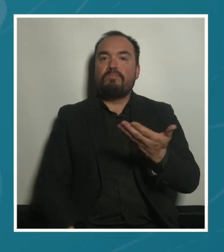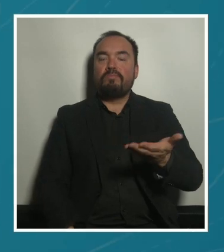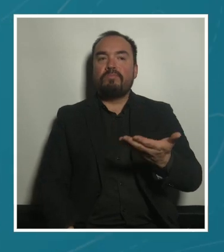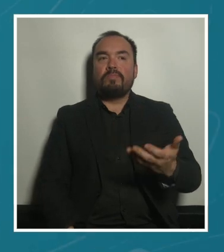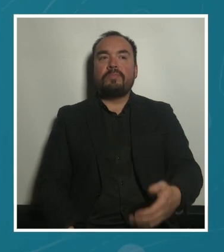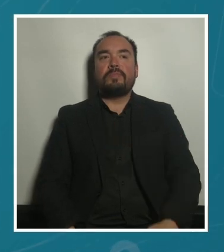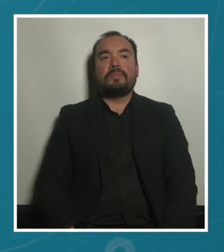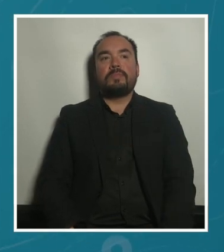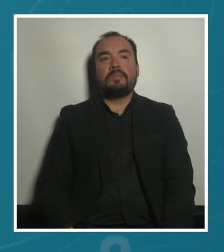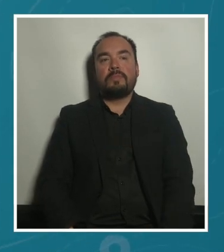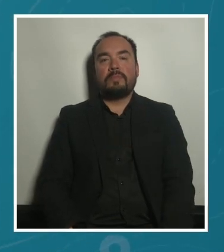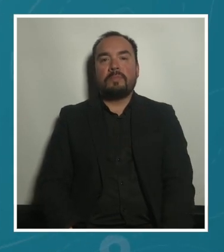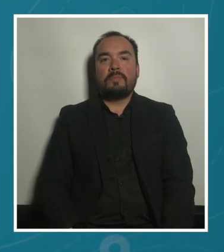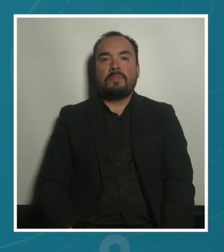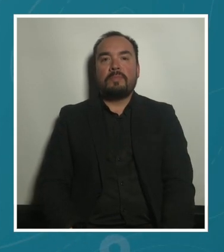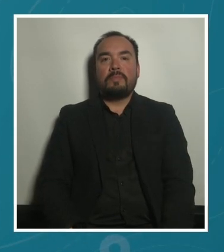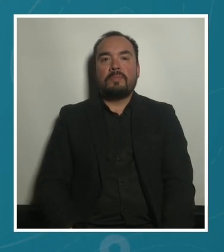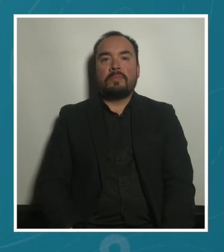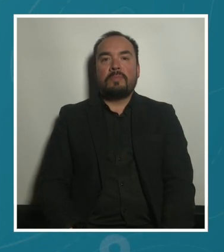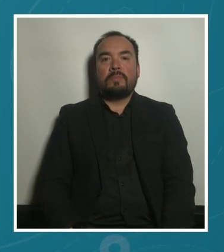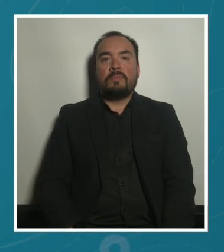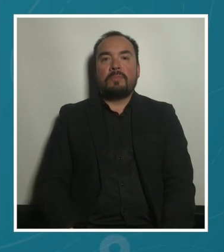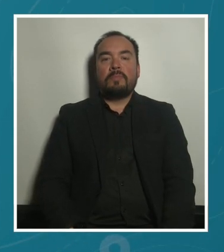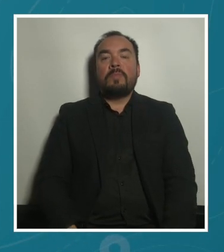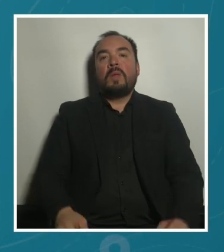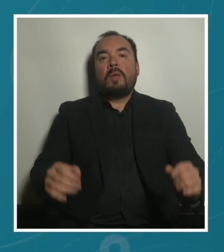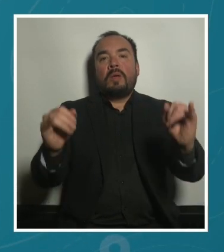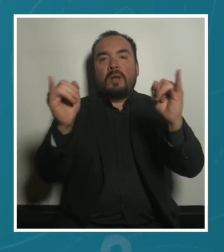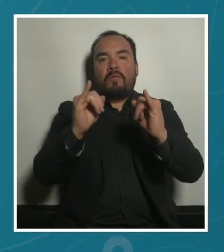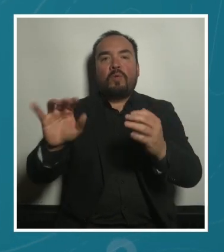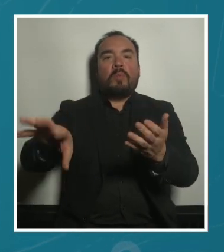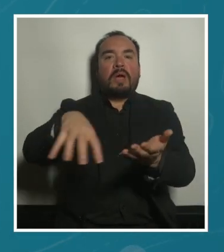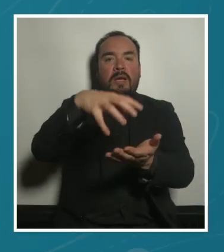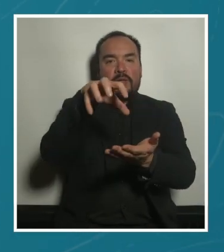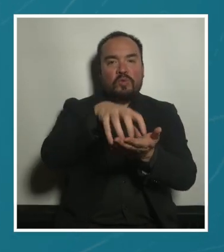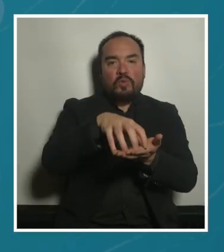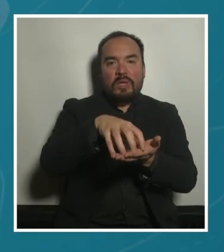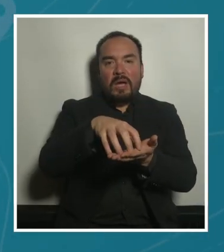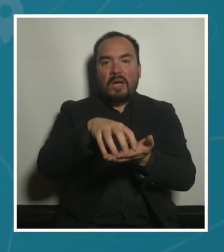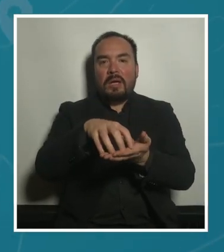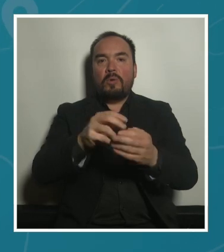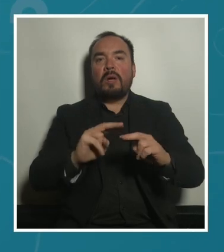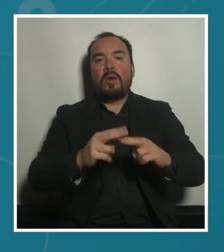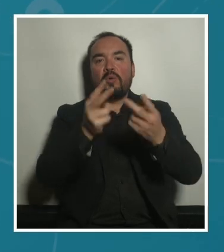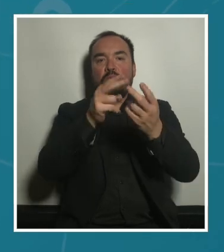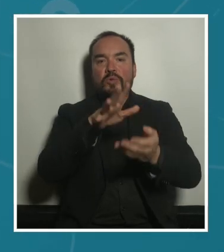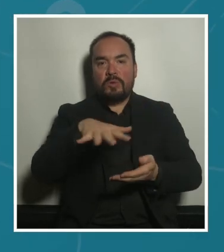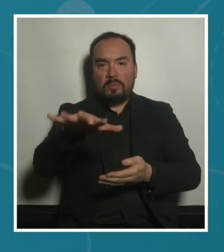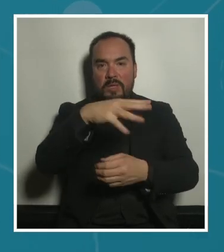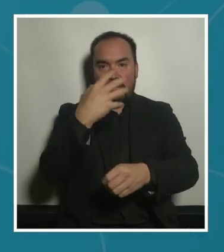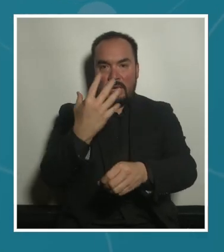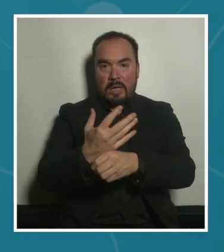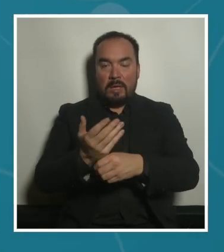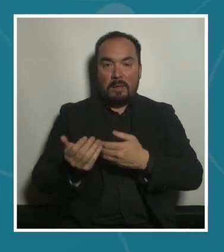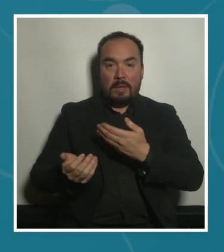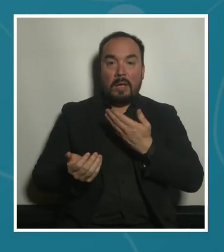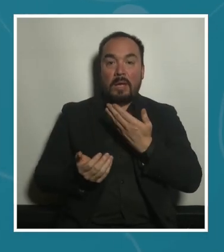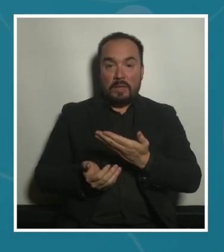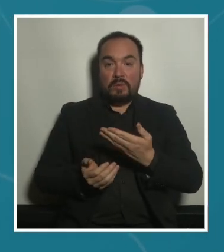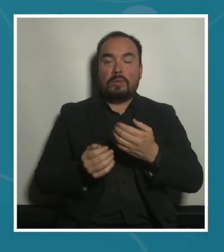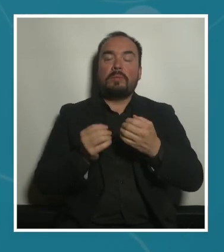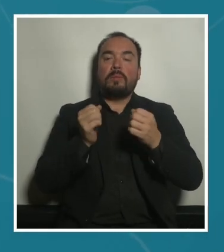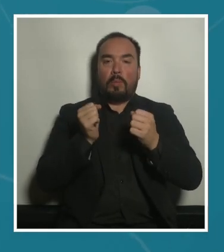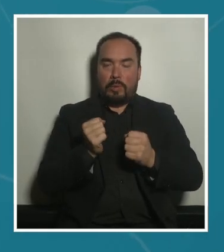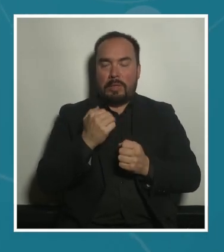el tipo de ciudad el tipo de territorio que va a sostener este recorrido va a